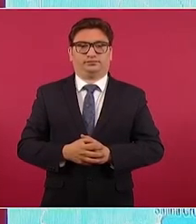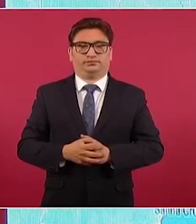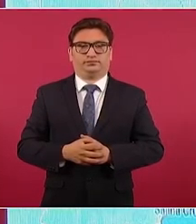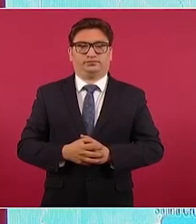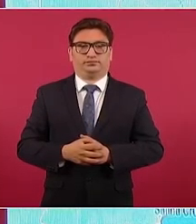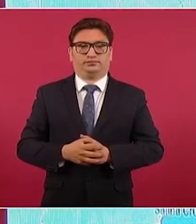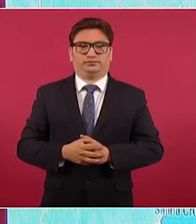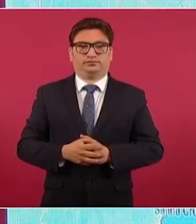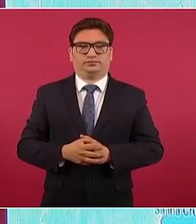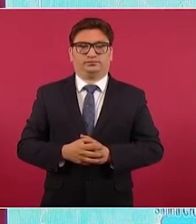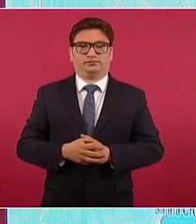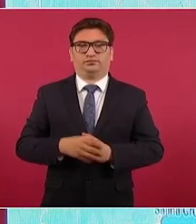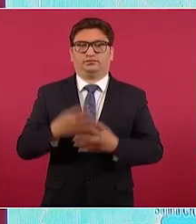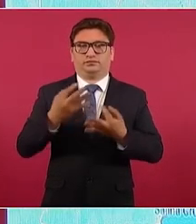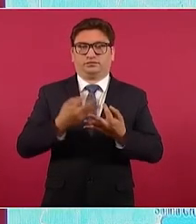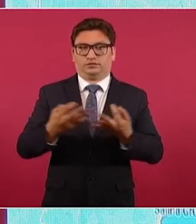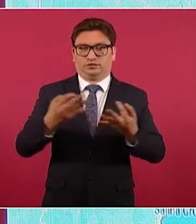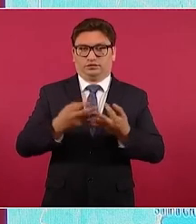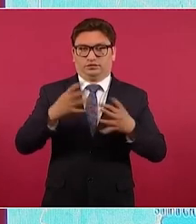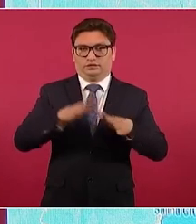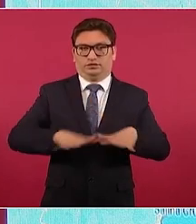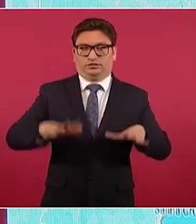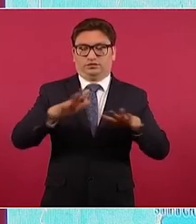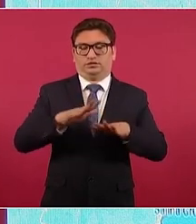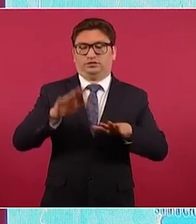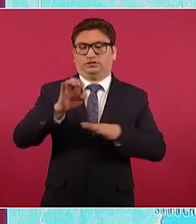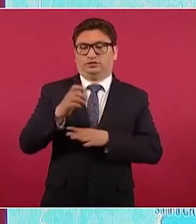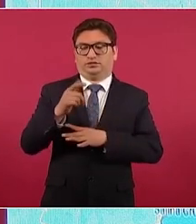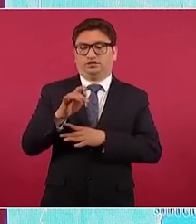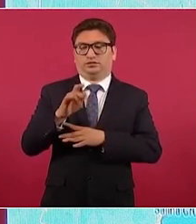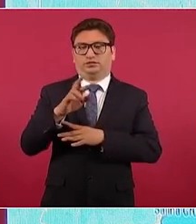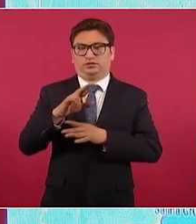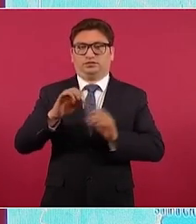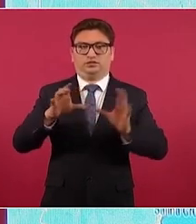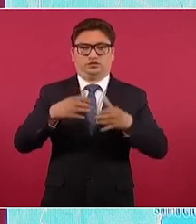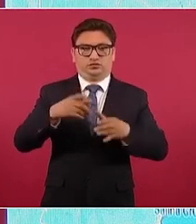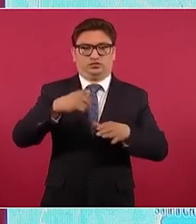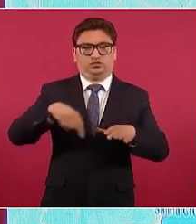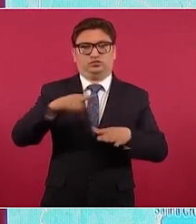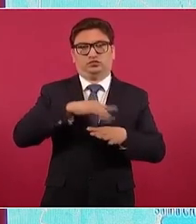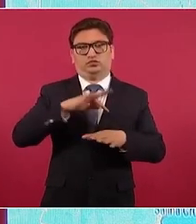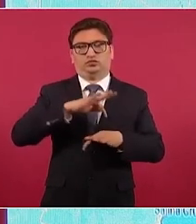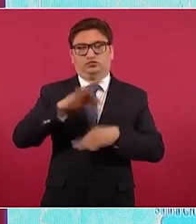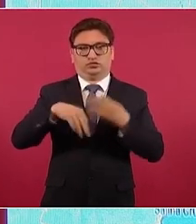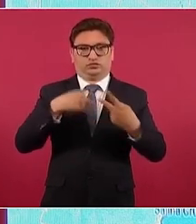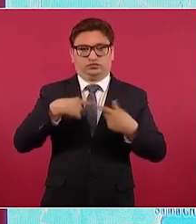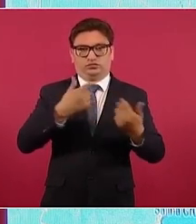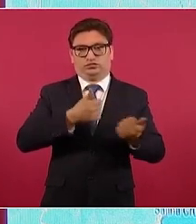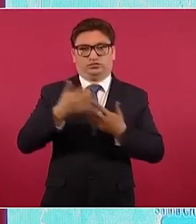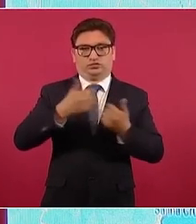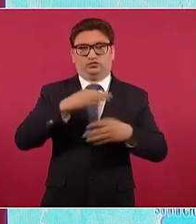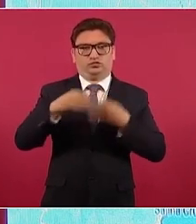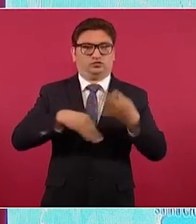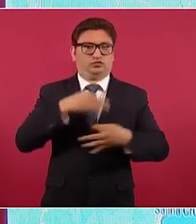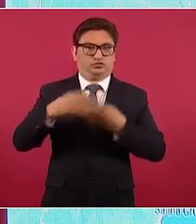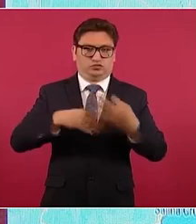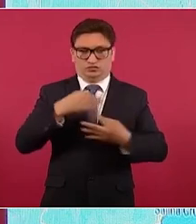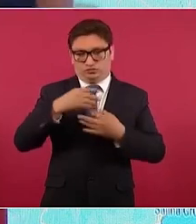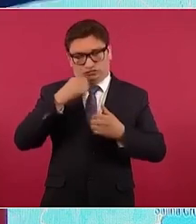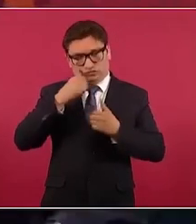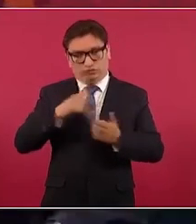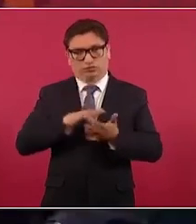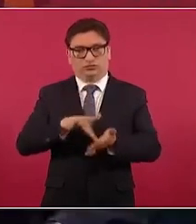los dueños de terrenos, sean ejidatarios, comuneros, los transportistas, todos, todos, todos, están